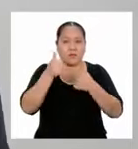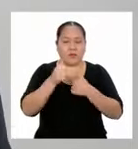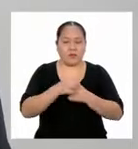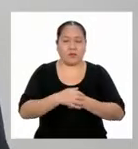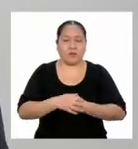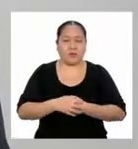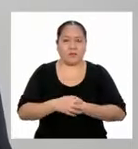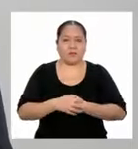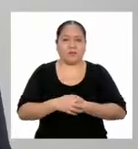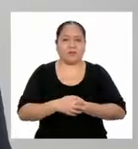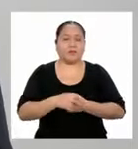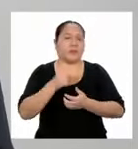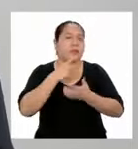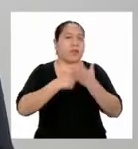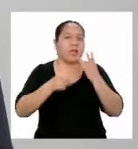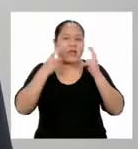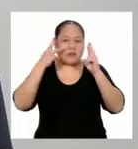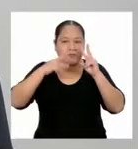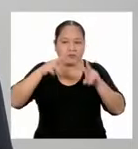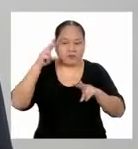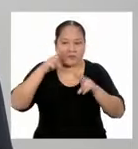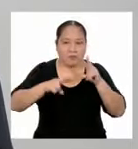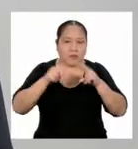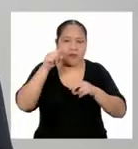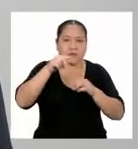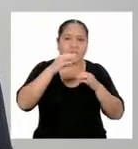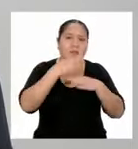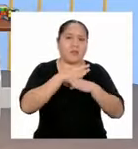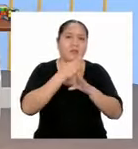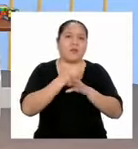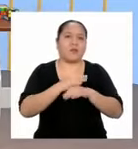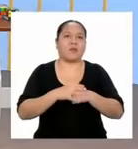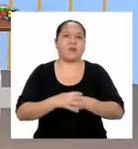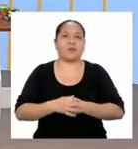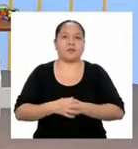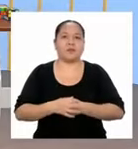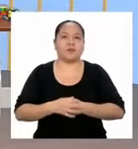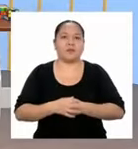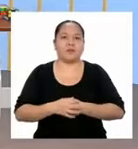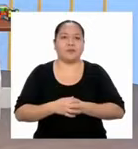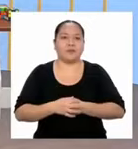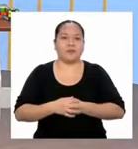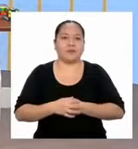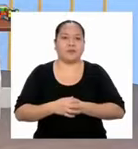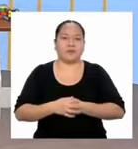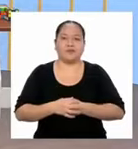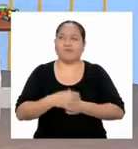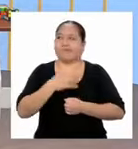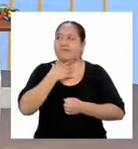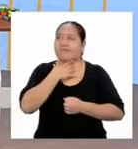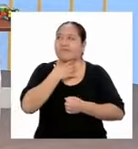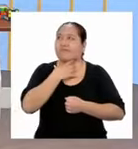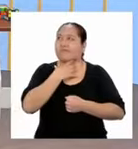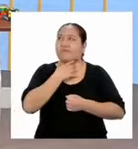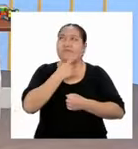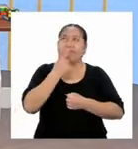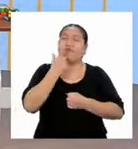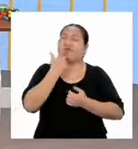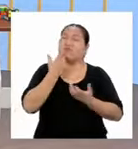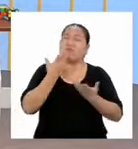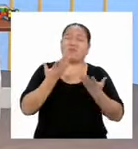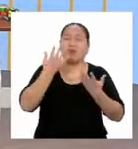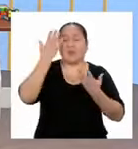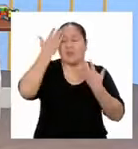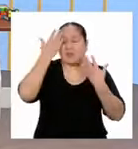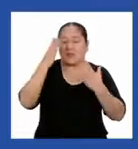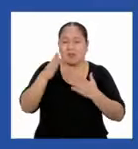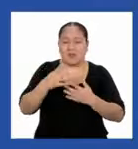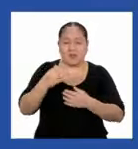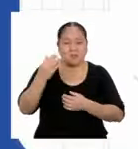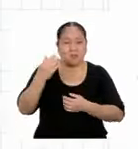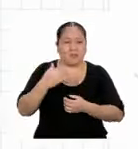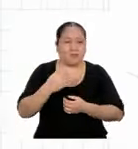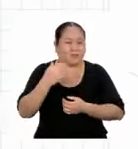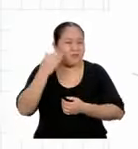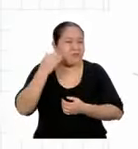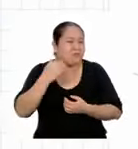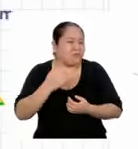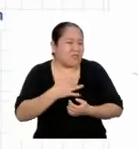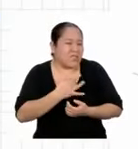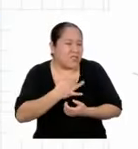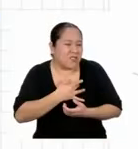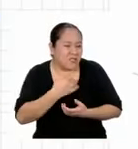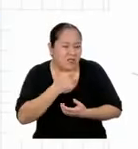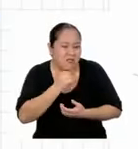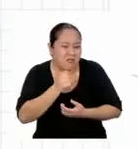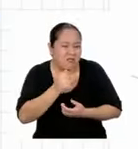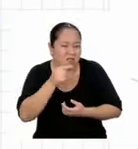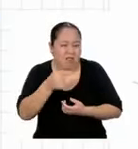Ahora, ¿qué más podemos deducir de esa figura? Ya no sé, profesor. Siento que me faltan datos. A